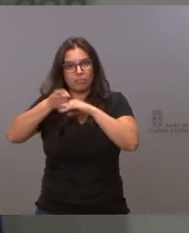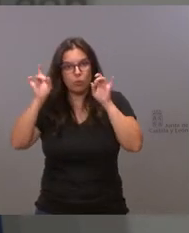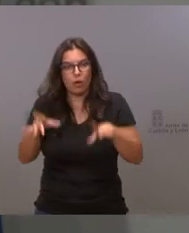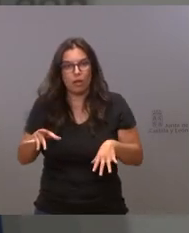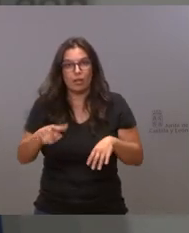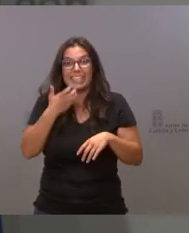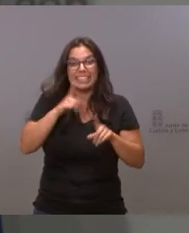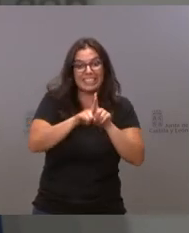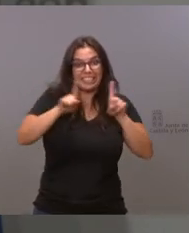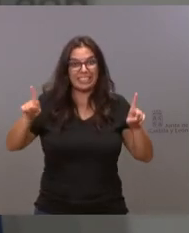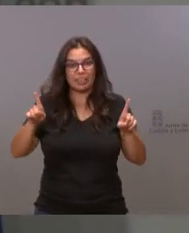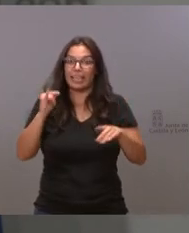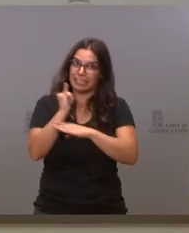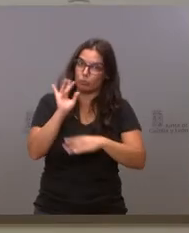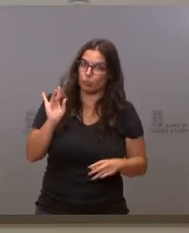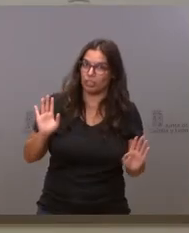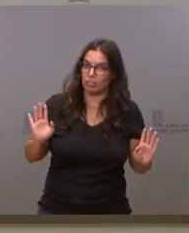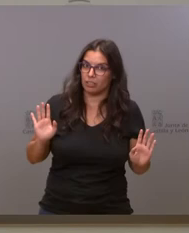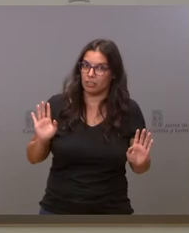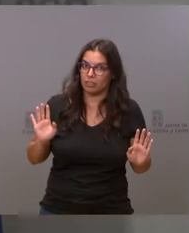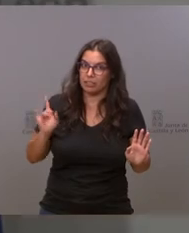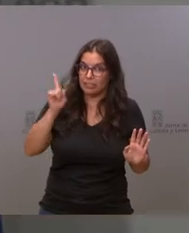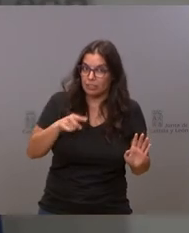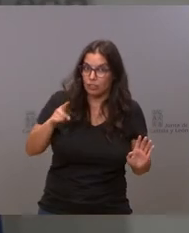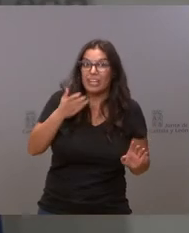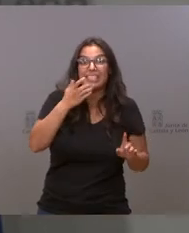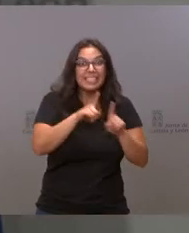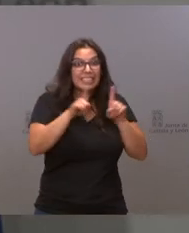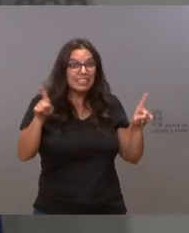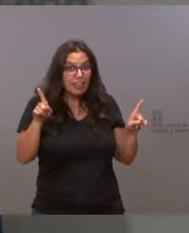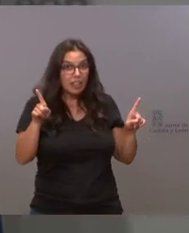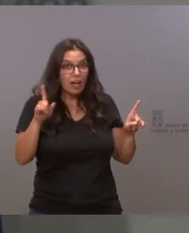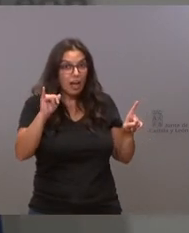distancia, no es obligatorio. ¿En los institutos, sí o no? Si se mantiene a la distancia.